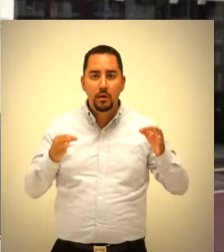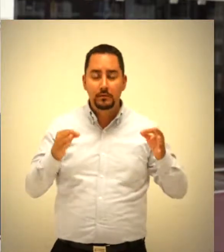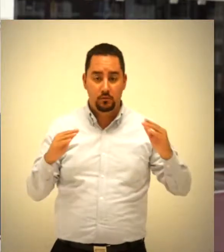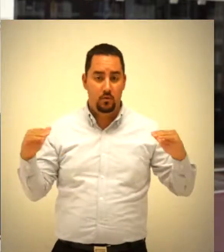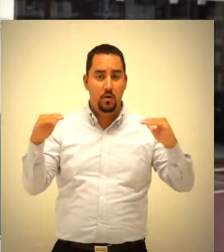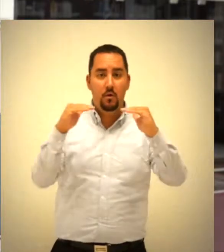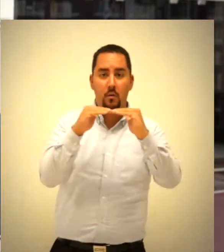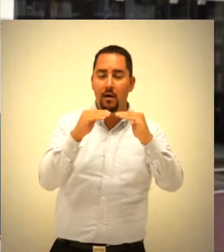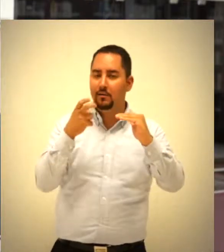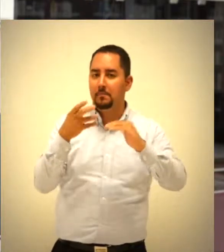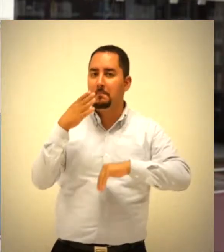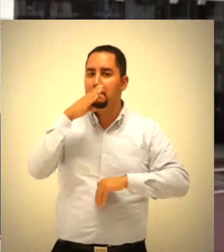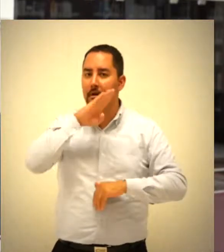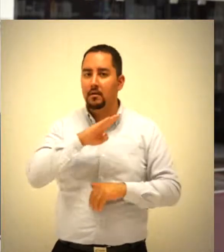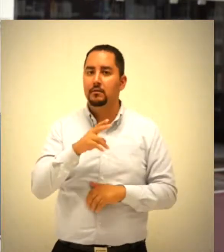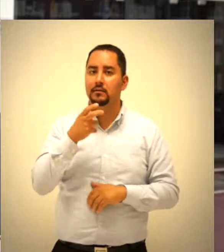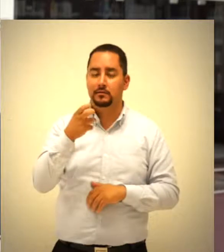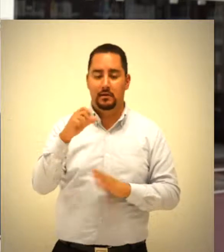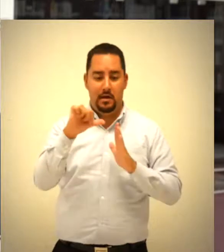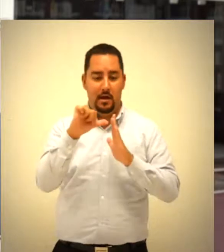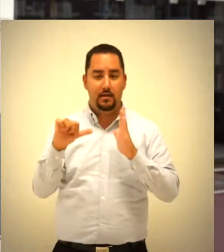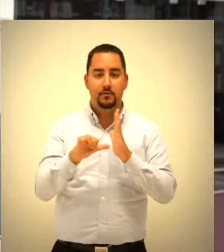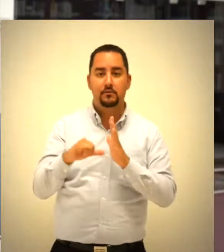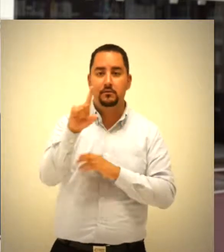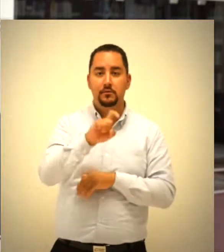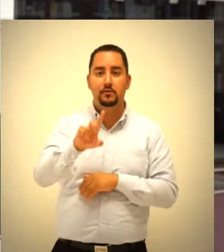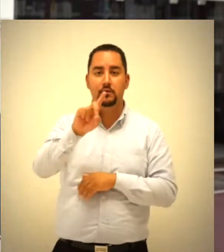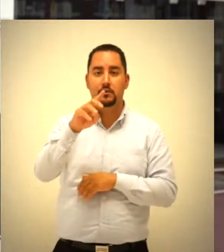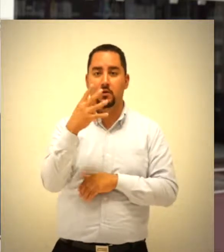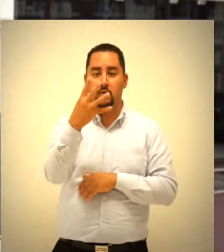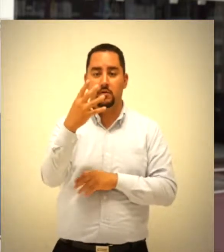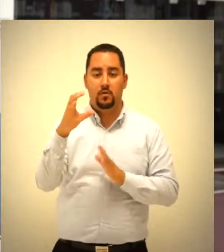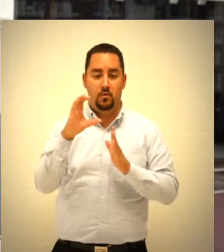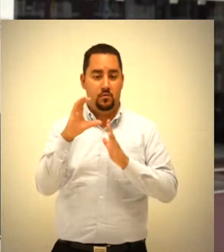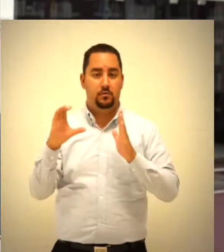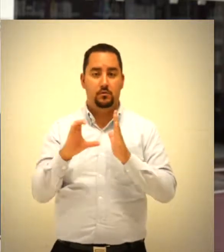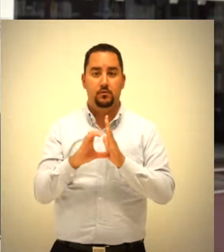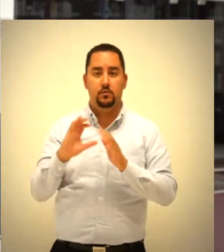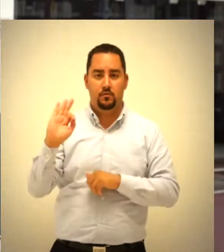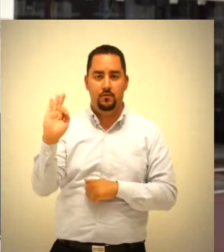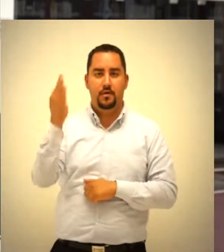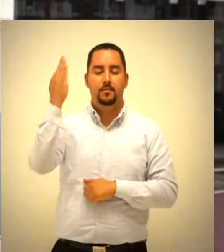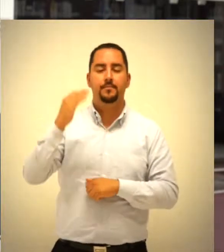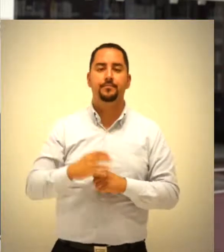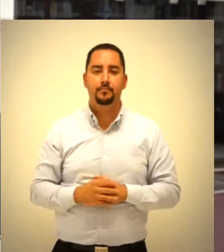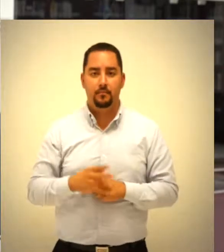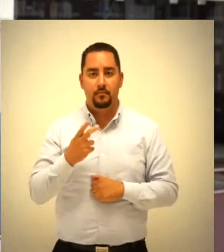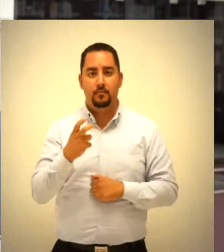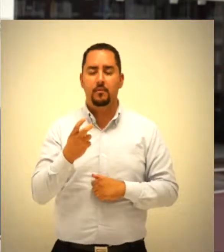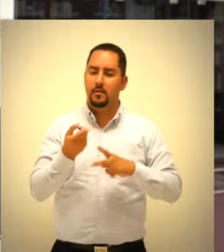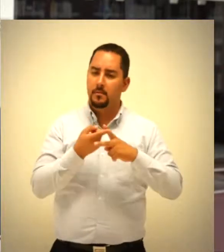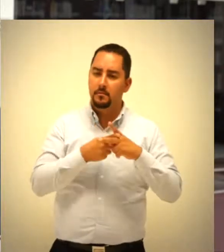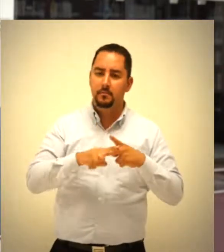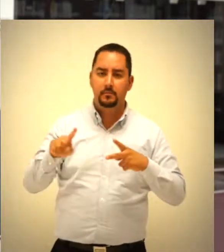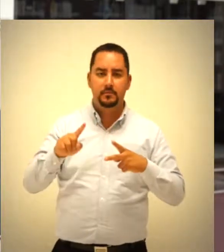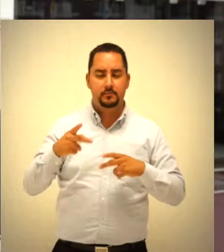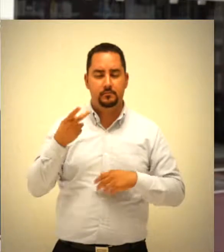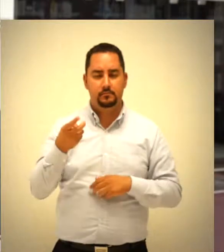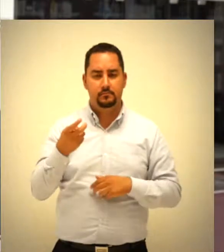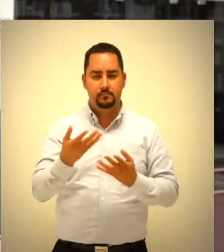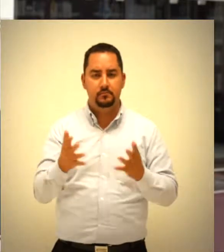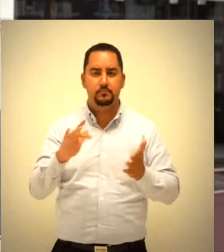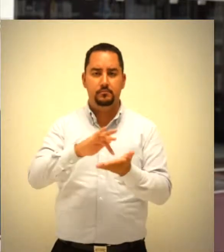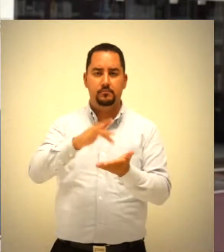imparcialidad y por tanto relatorio del artículo 134 de la Constitución Federal. Así todo dispuesto, comenzamos con nuestra sesión.